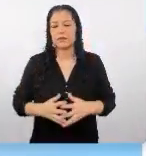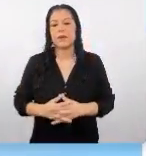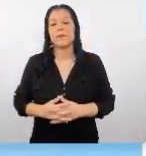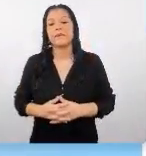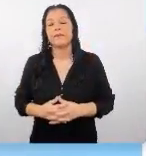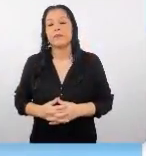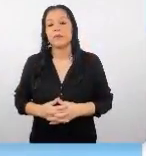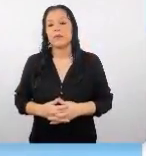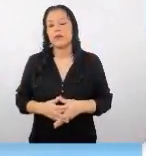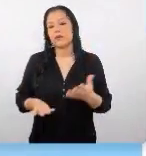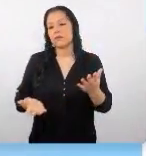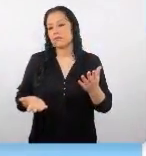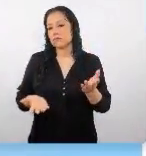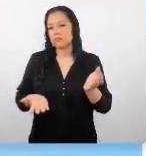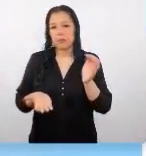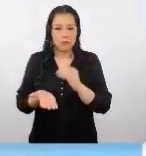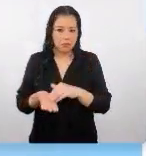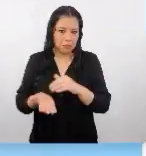Por lo general,